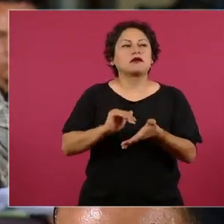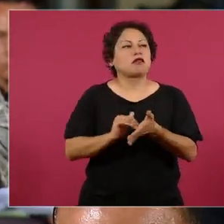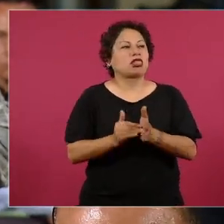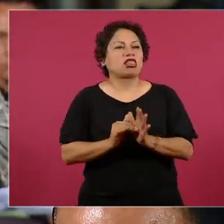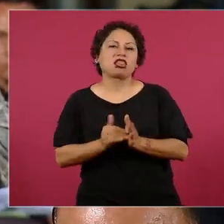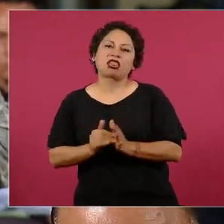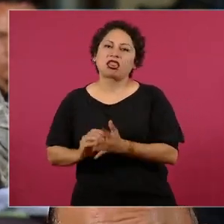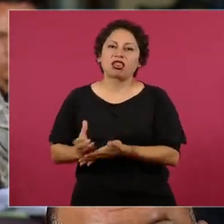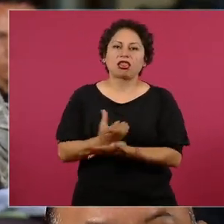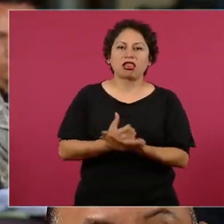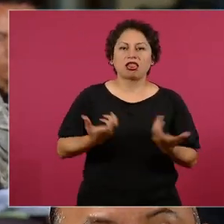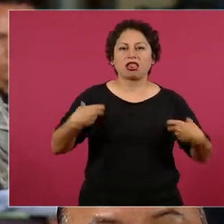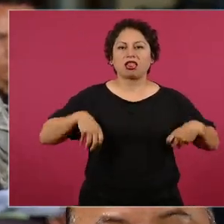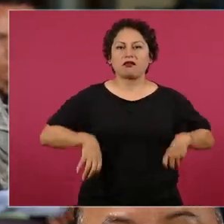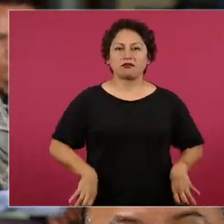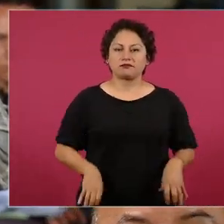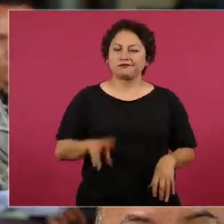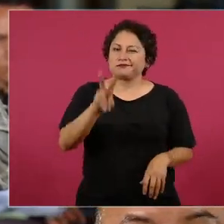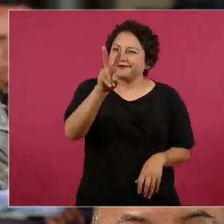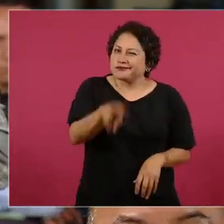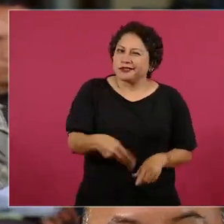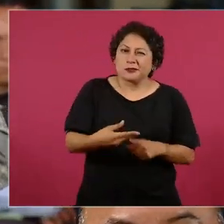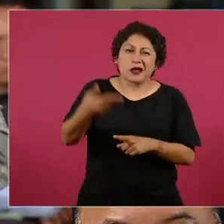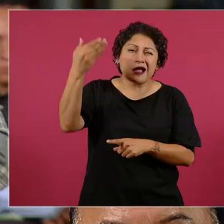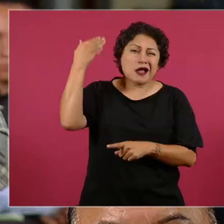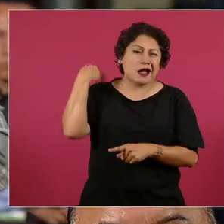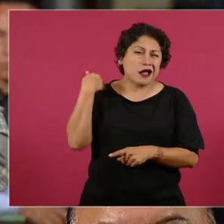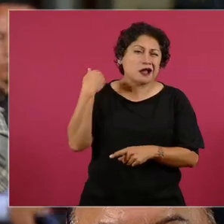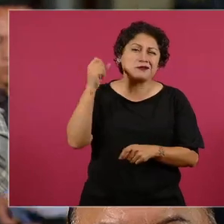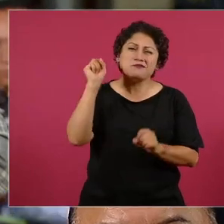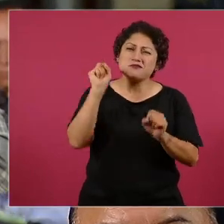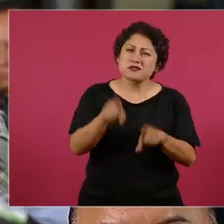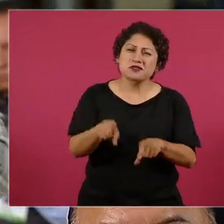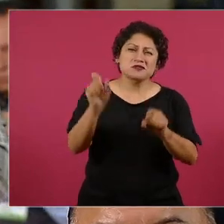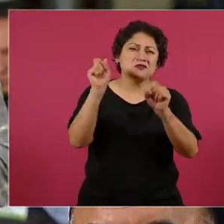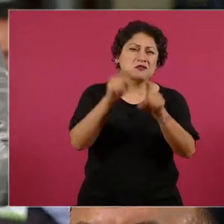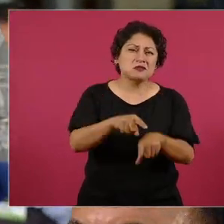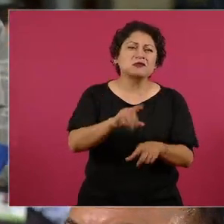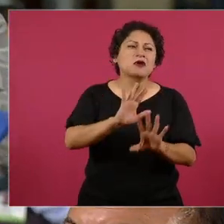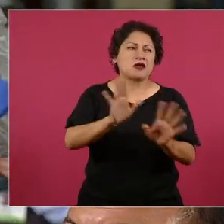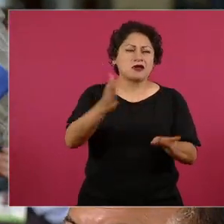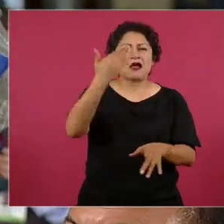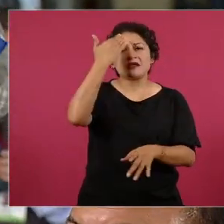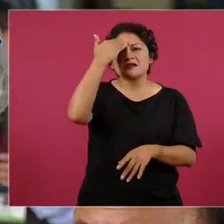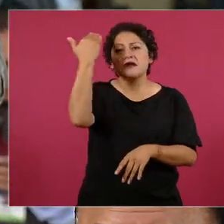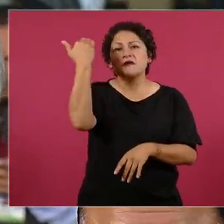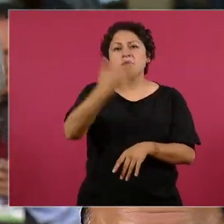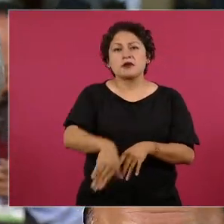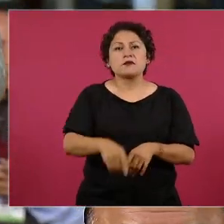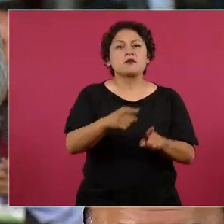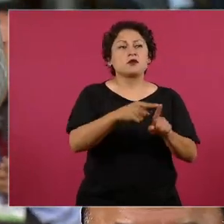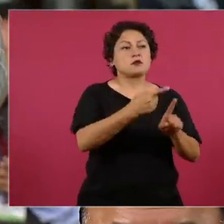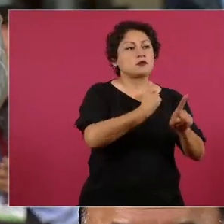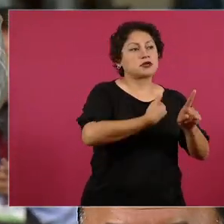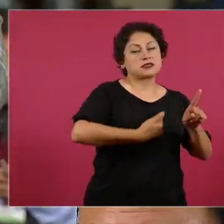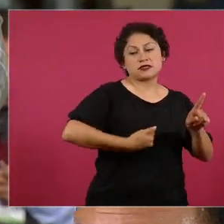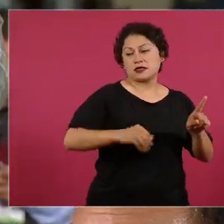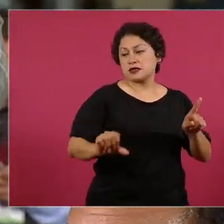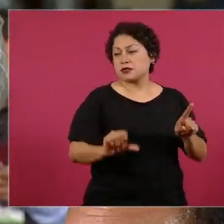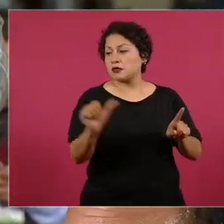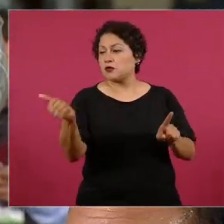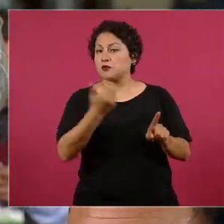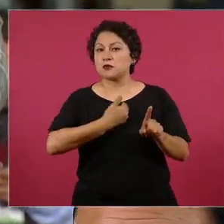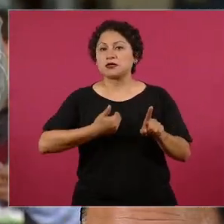revuelto cuando termina una administración y empieza otra. Este tipo de eventualidades lo dijo mi compañero de Baja California Sur también, referente a estos temas